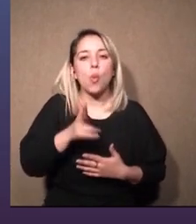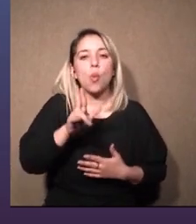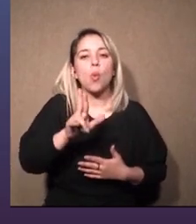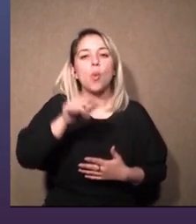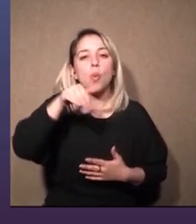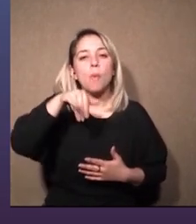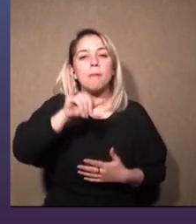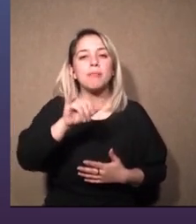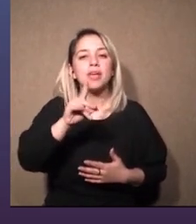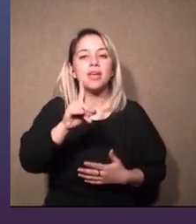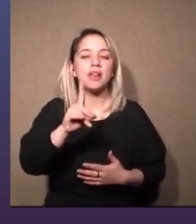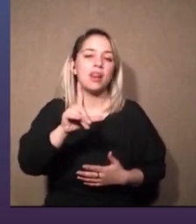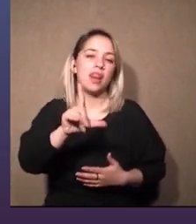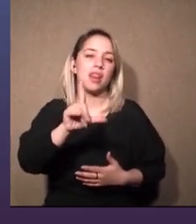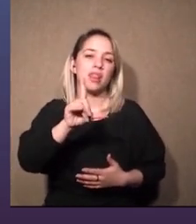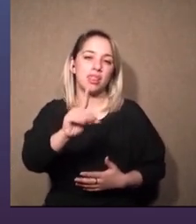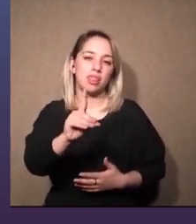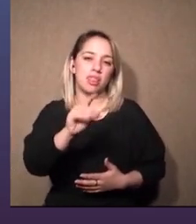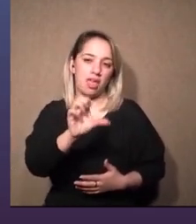este